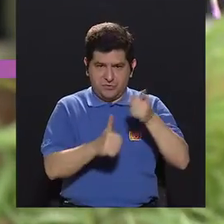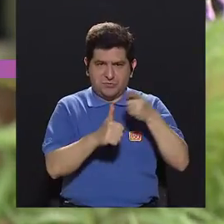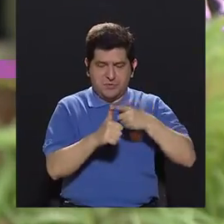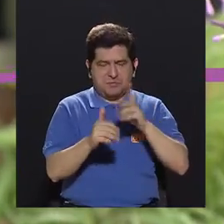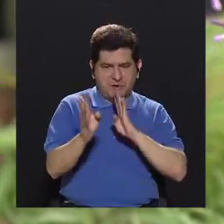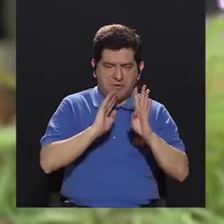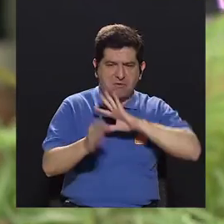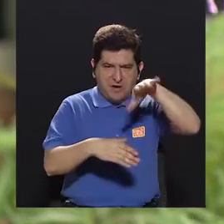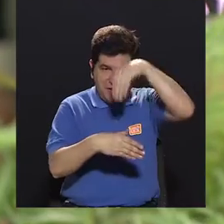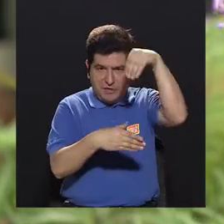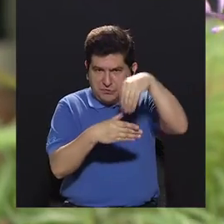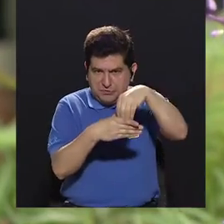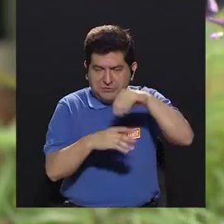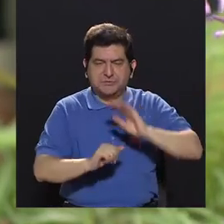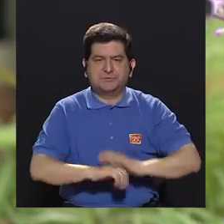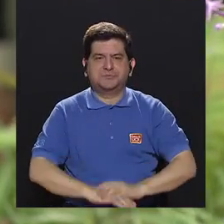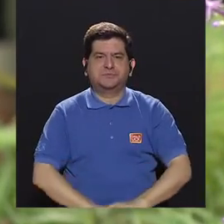contexto,